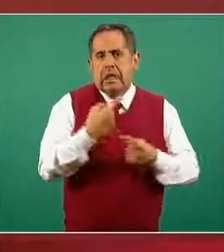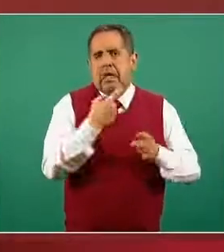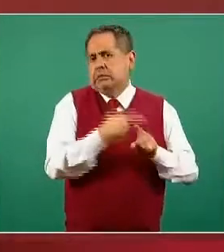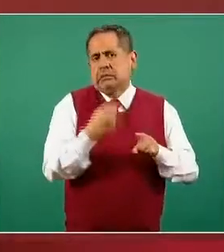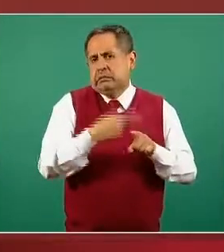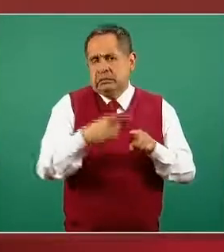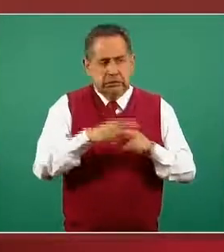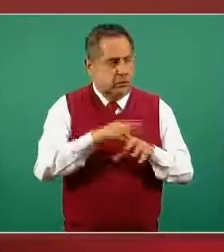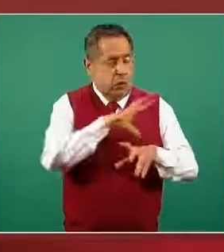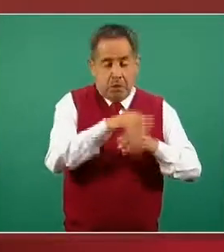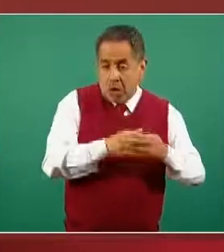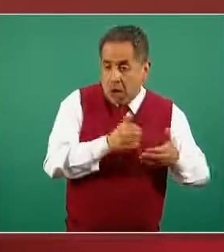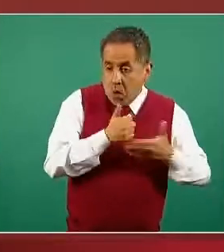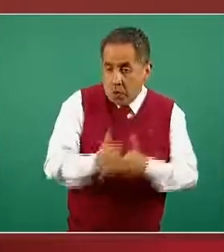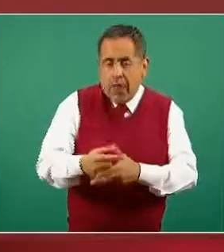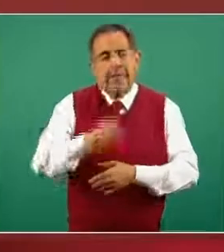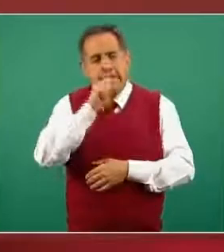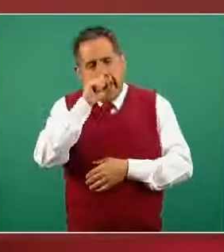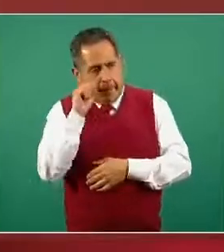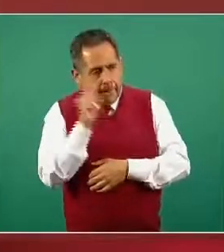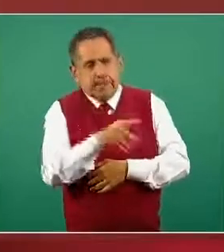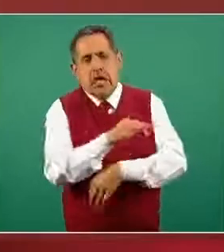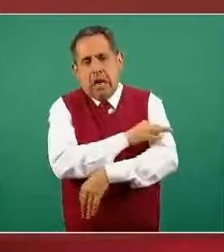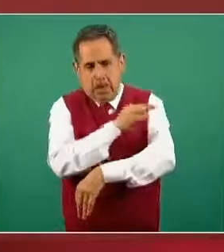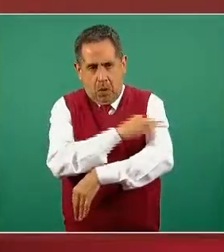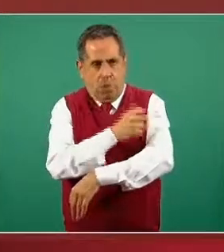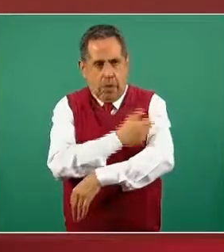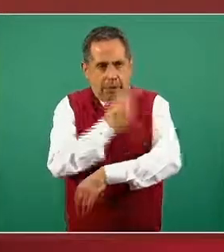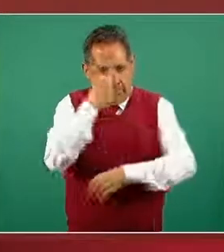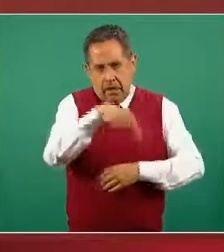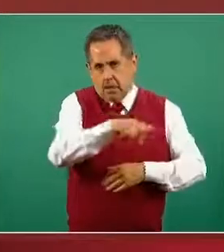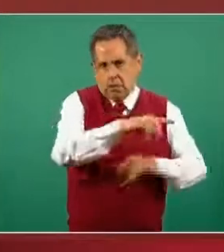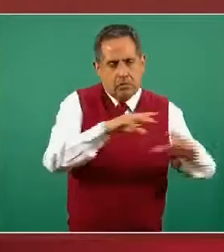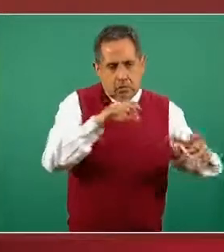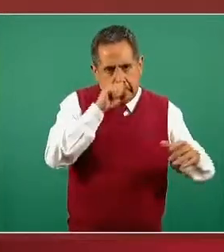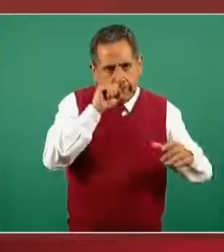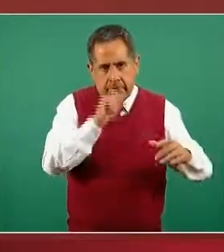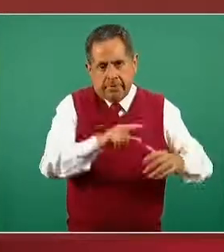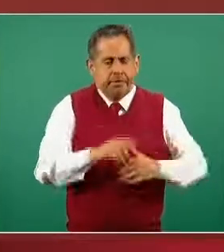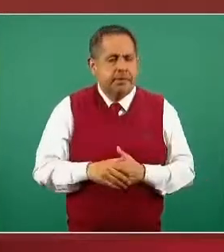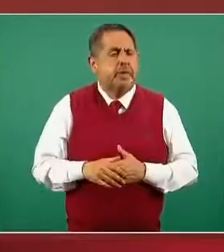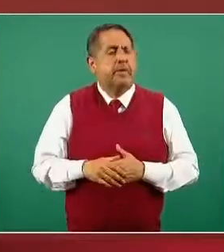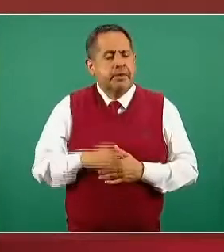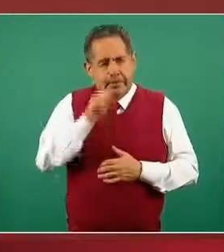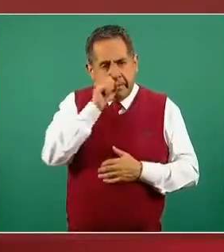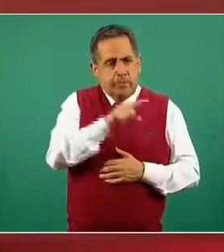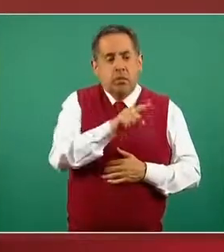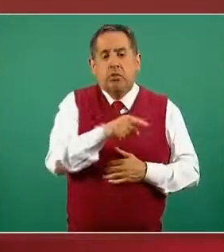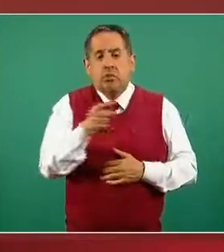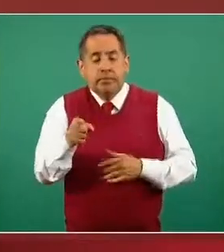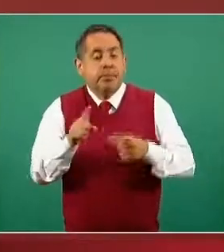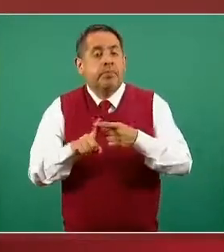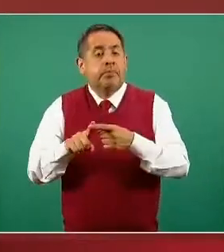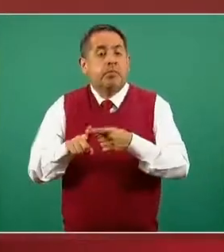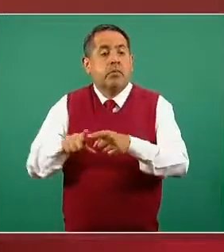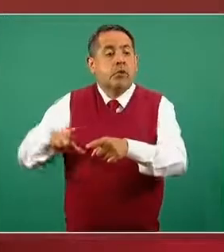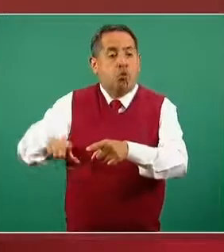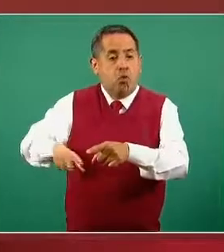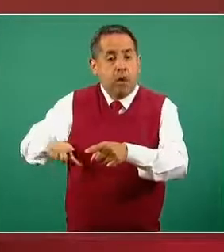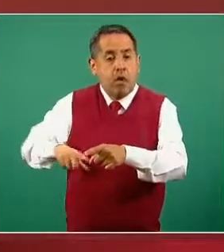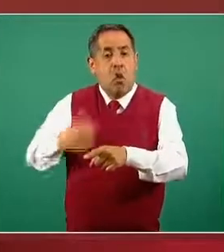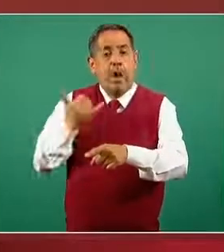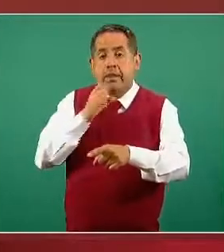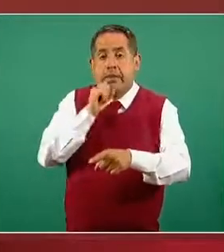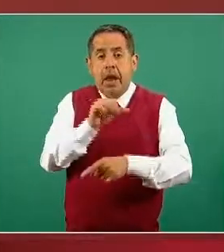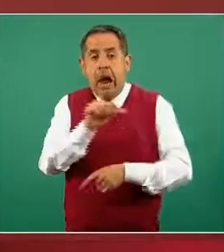respuesta prehospitalaria. Y también, que quede claro, hemos estado vacunando en el sector público y en el sector